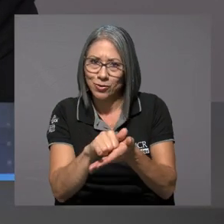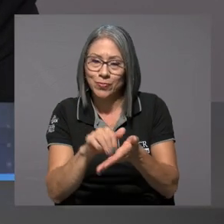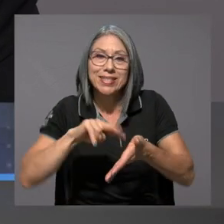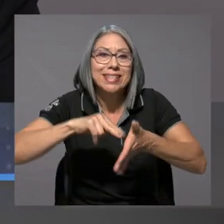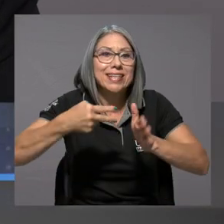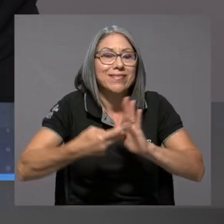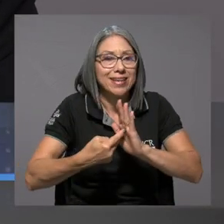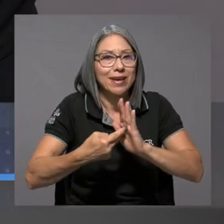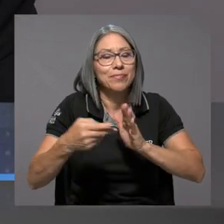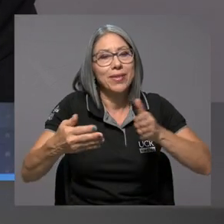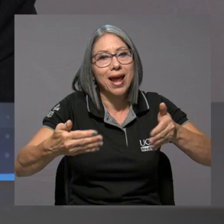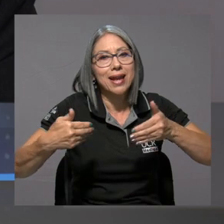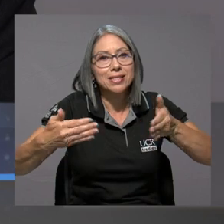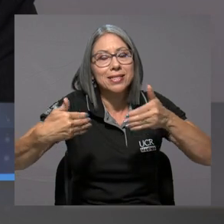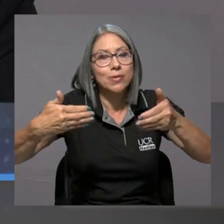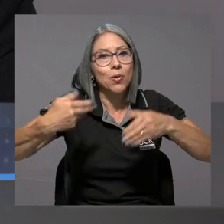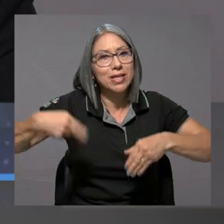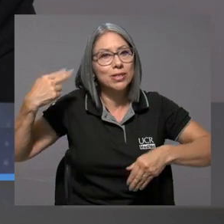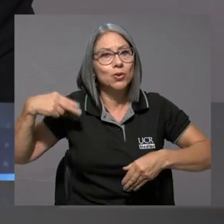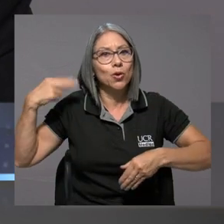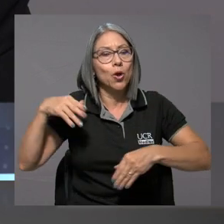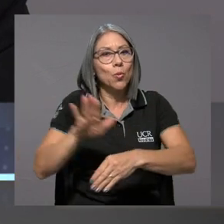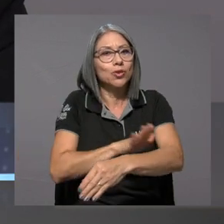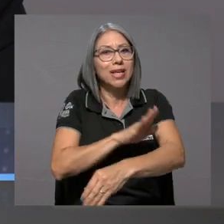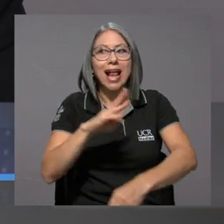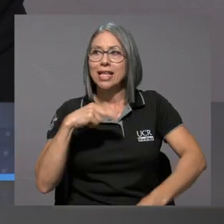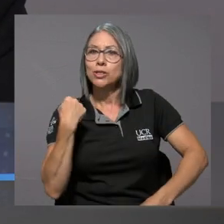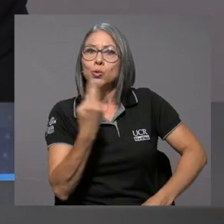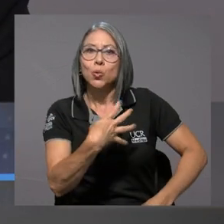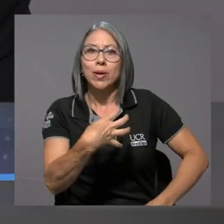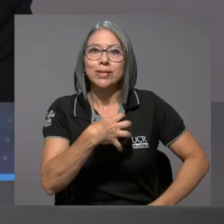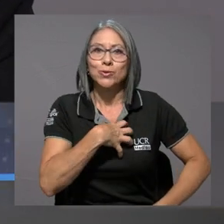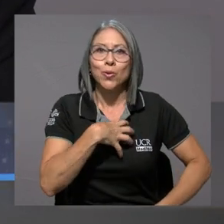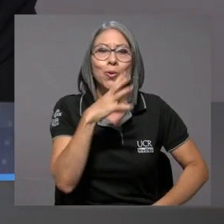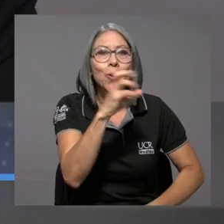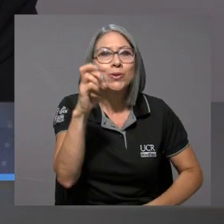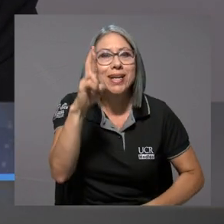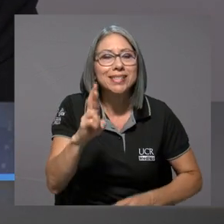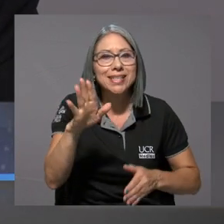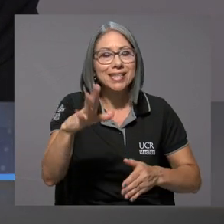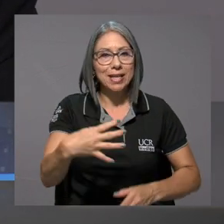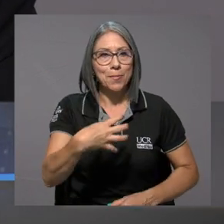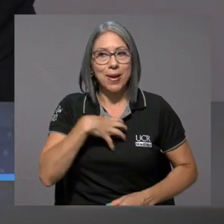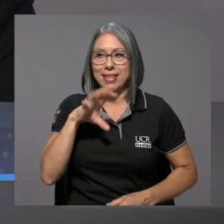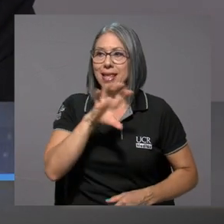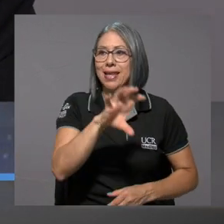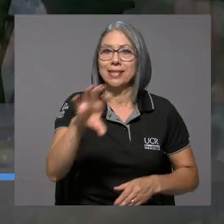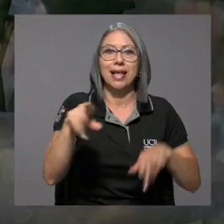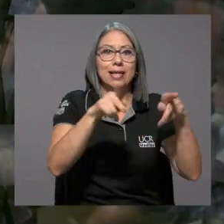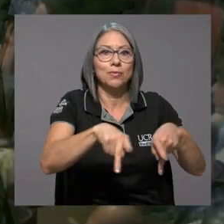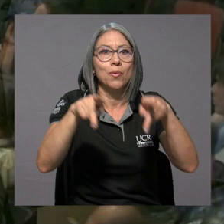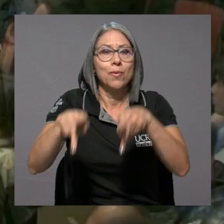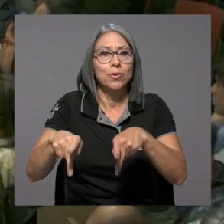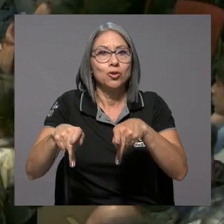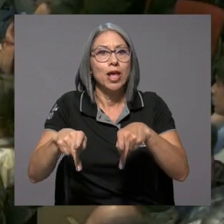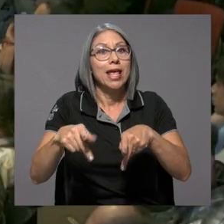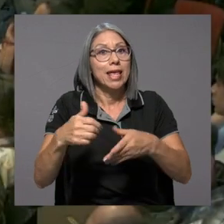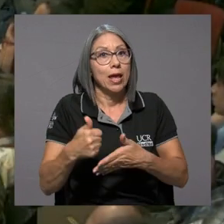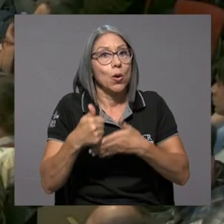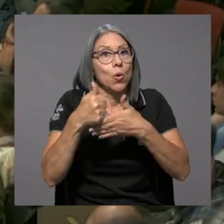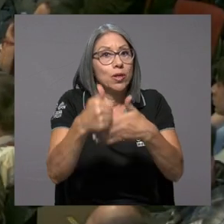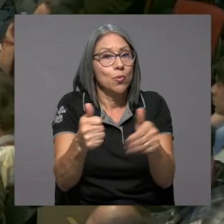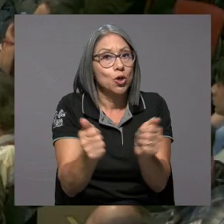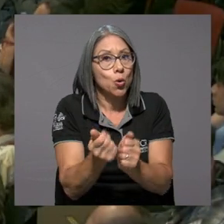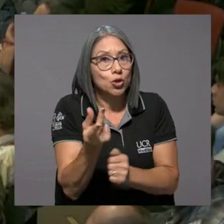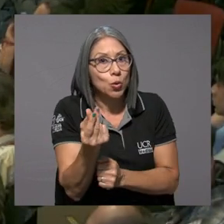Histórico Musical es costarricense, pertenece al pueblo que contribuye con recursos, razón por la cual